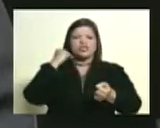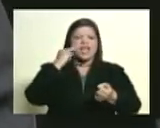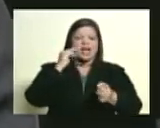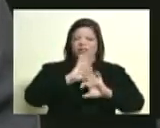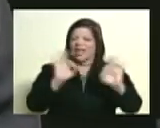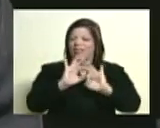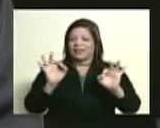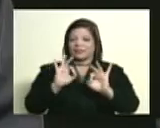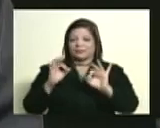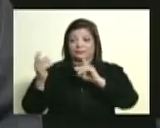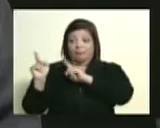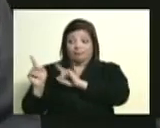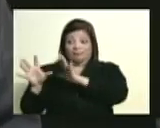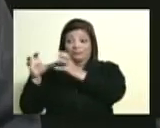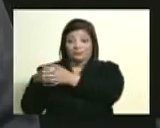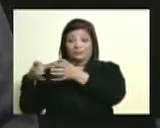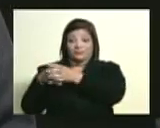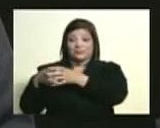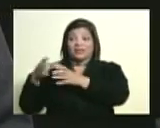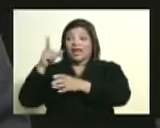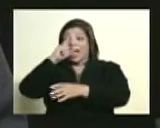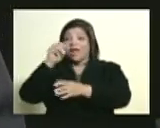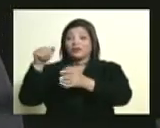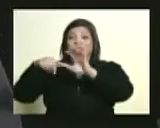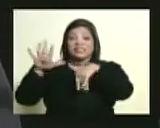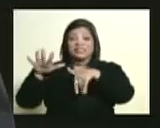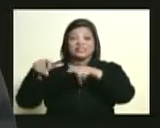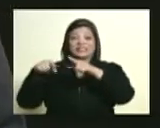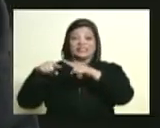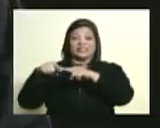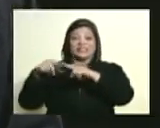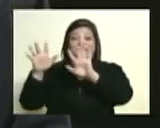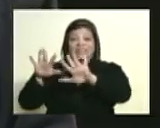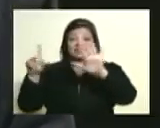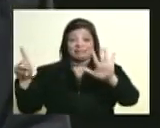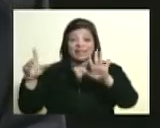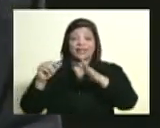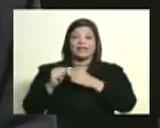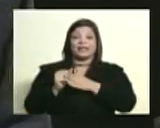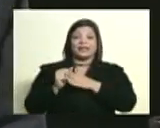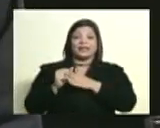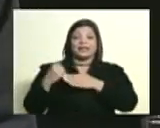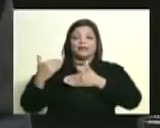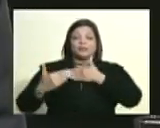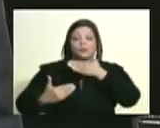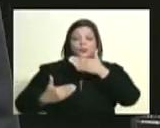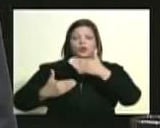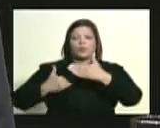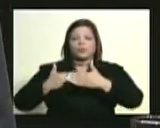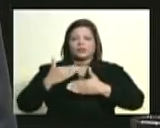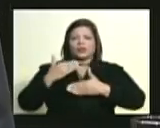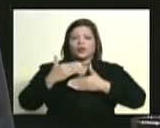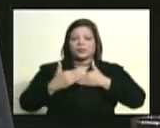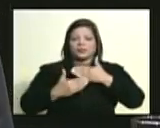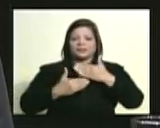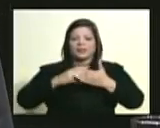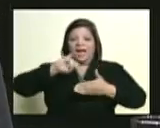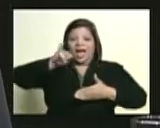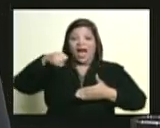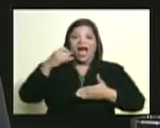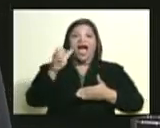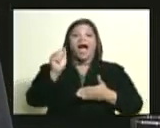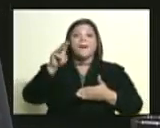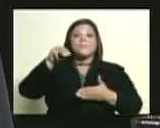proyecto es el Bolívar hasta el año 15 14, 15 16 cuando ya comienza a hablar de esclavitud en la carta de Jamaica está esa